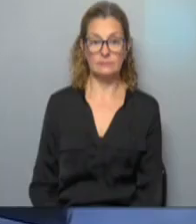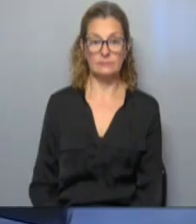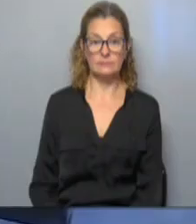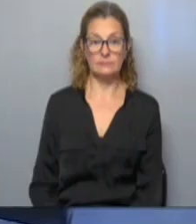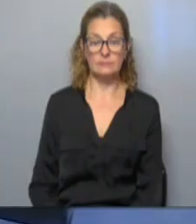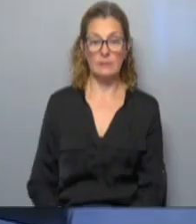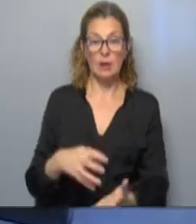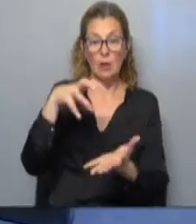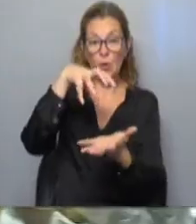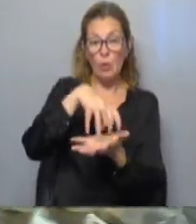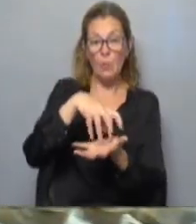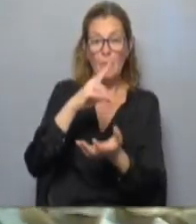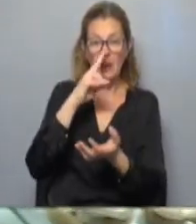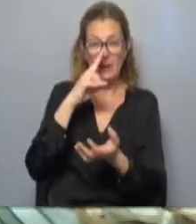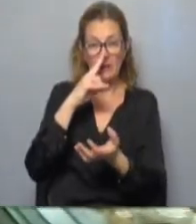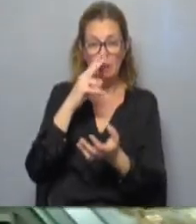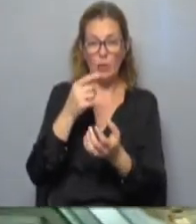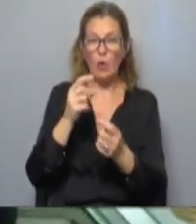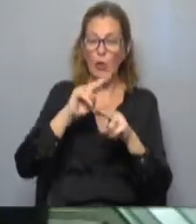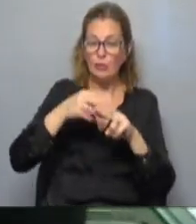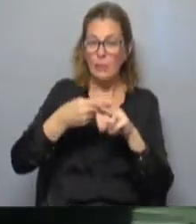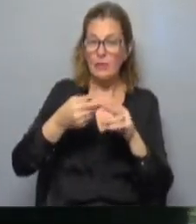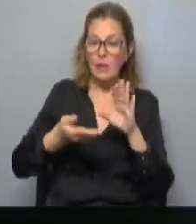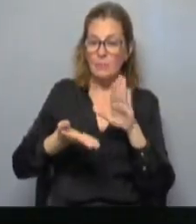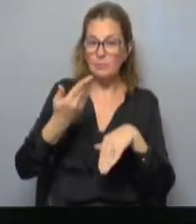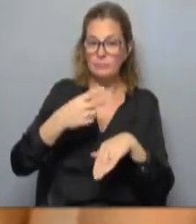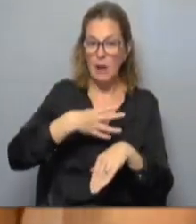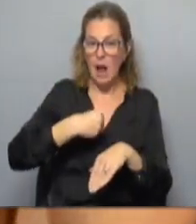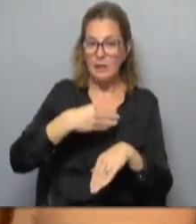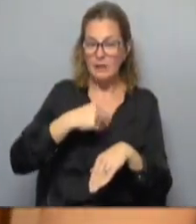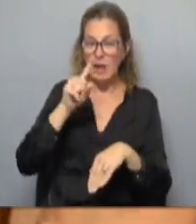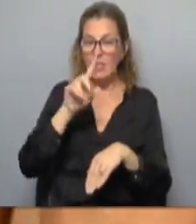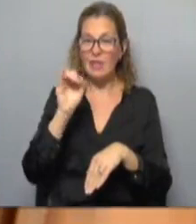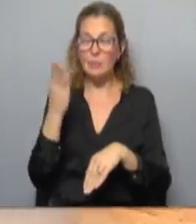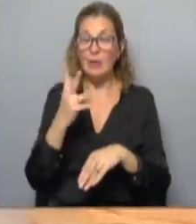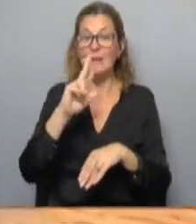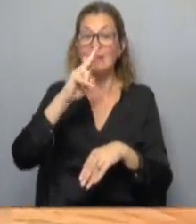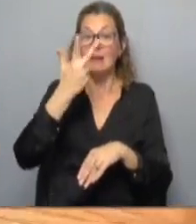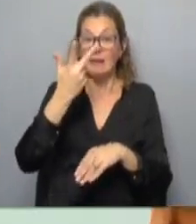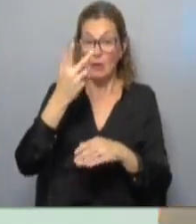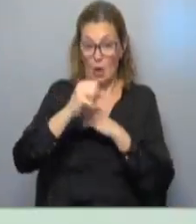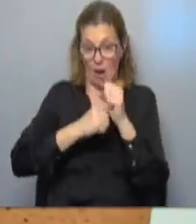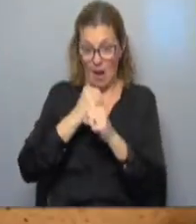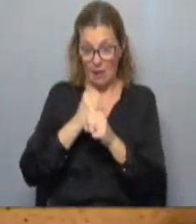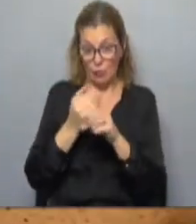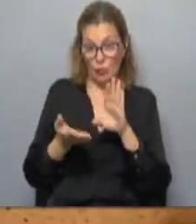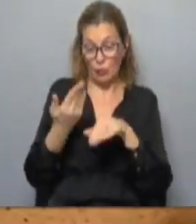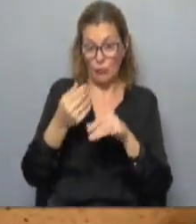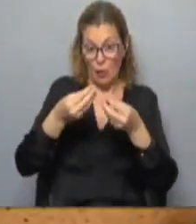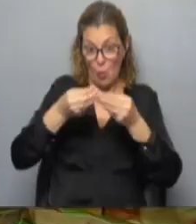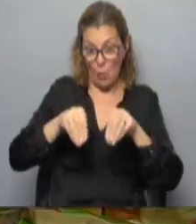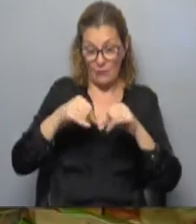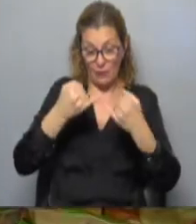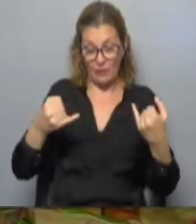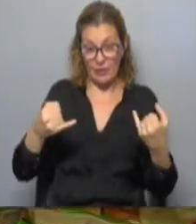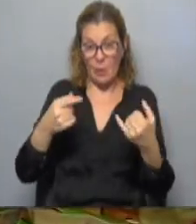El sector panadero recibió hoy la noticia de un nuevo incremento de la harina de 10%. Es el tercero en lo que va del año. Los huevos y fideos